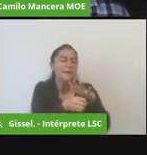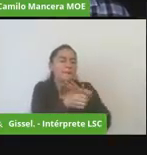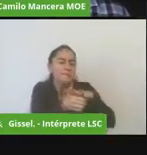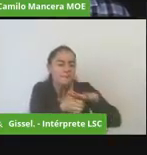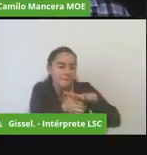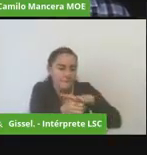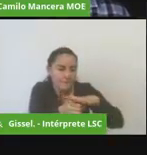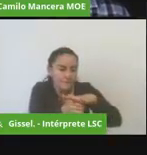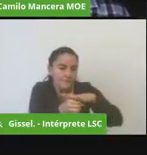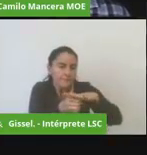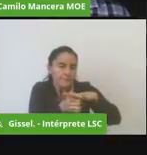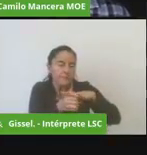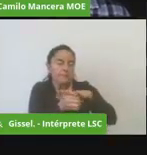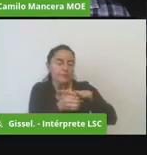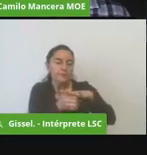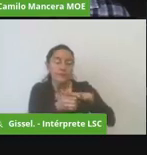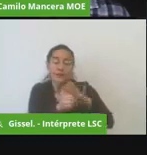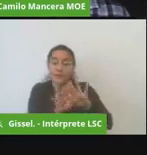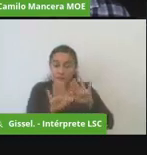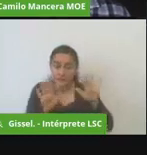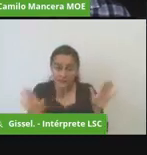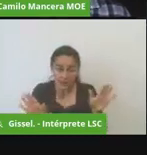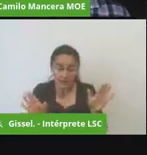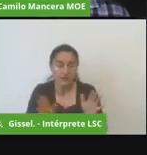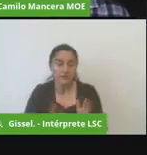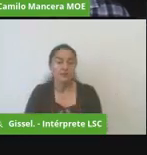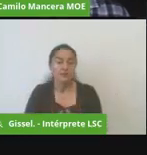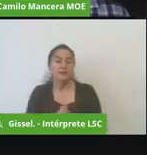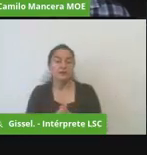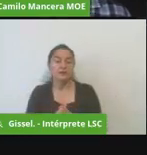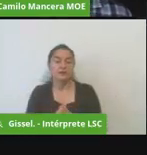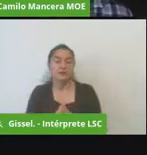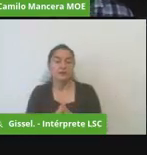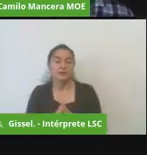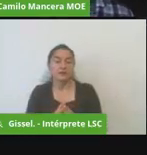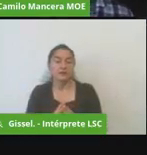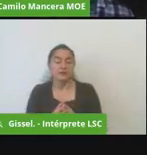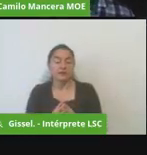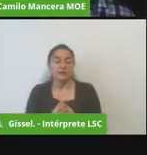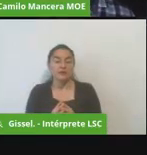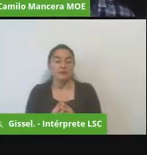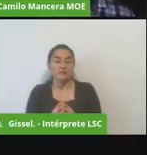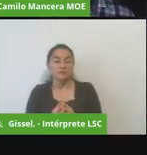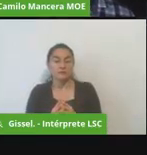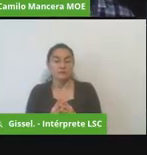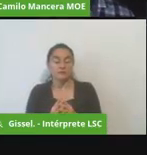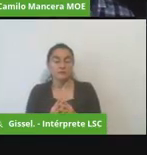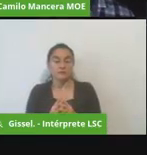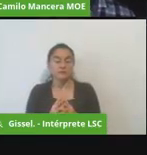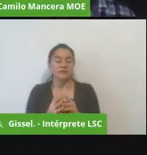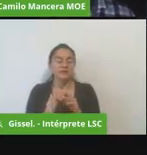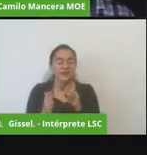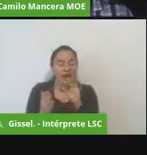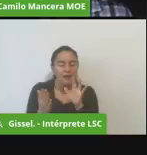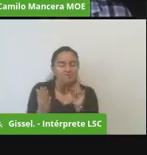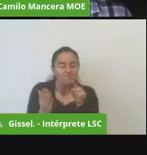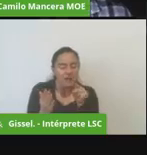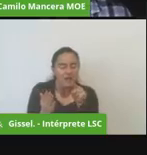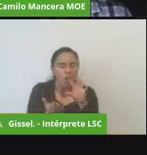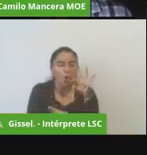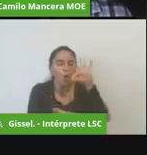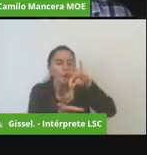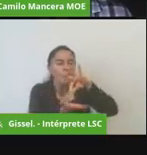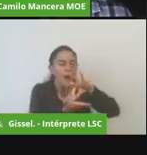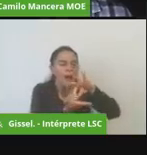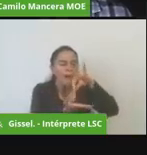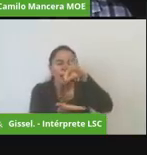y de esta manera vamos a tener posiblemente la ubicación específica si ustedes lo tienen